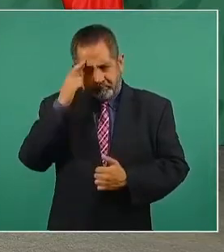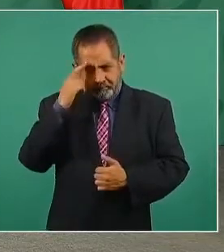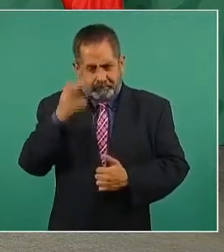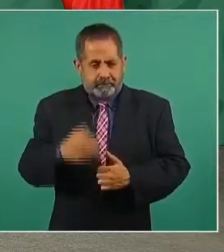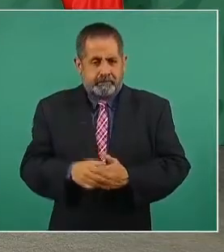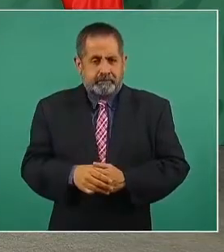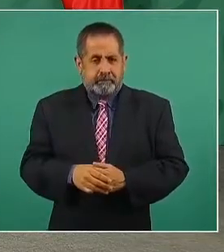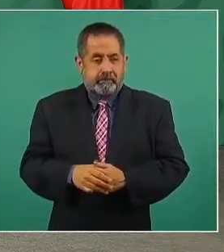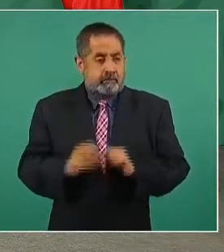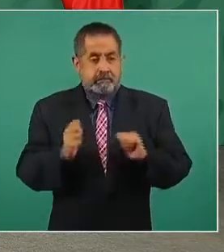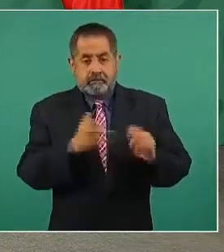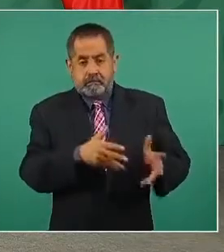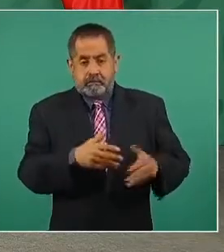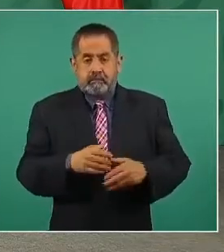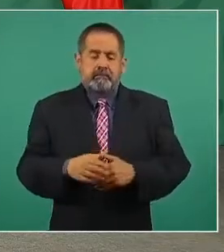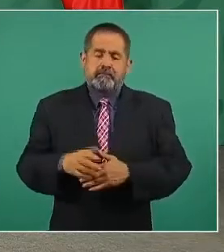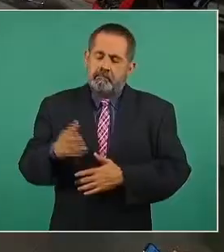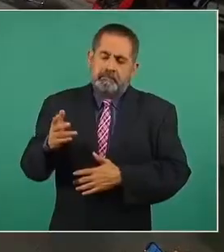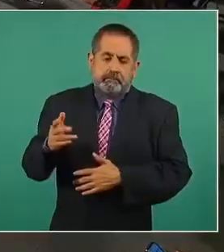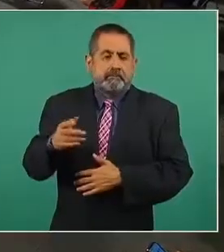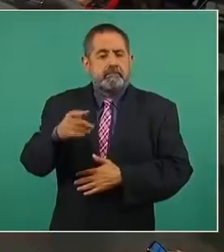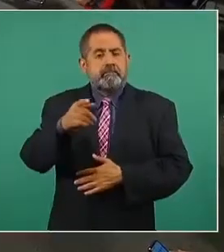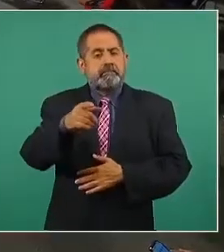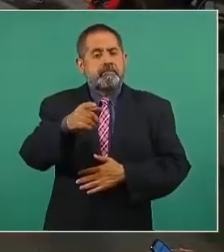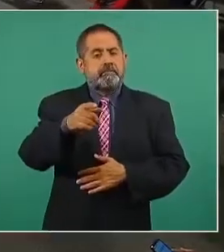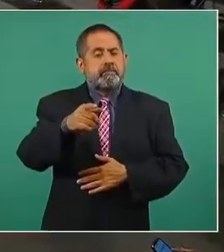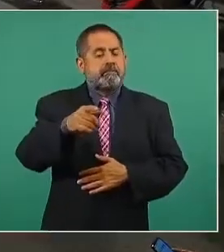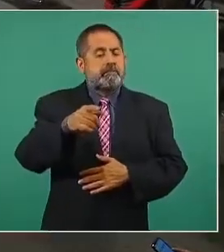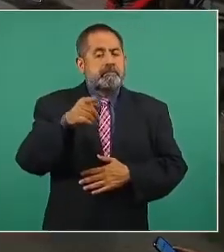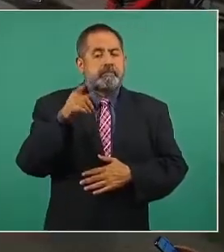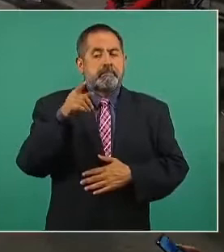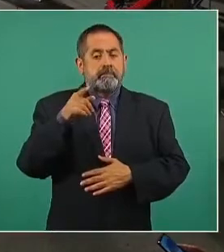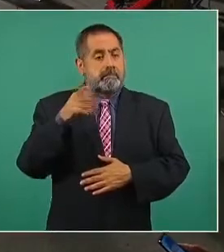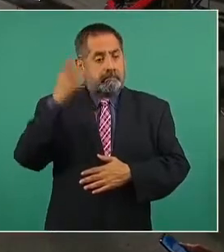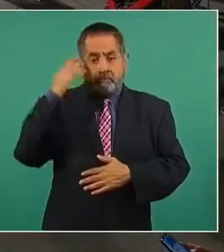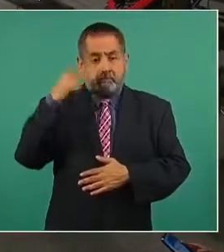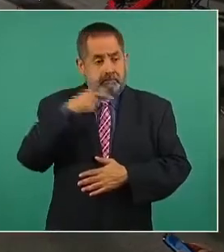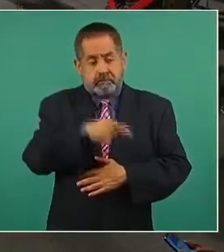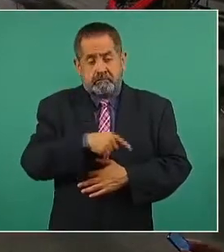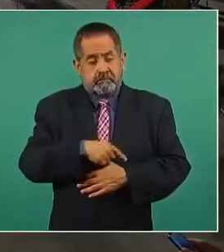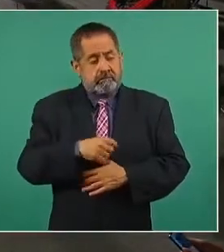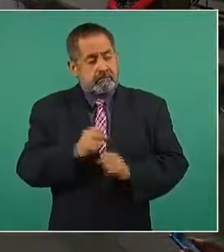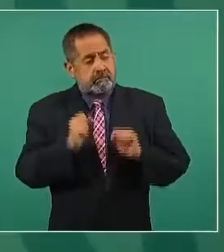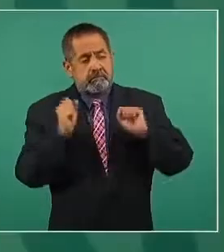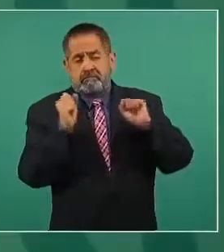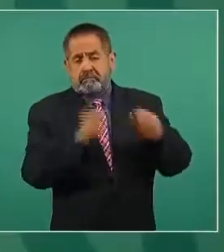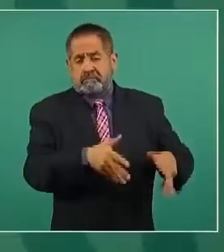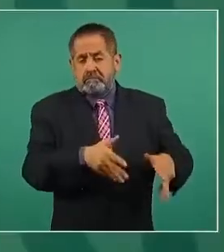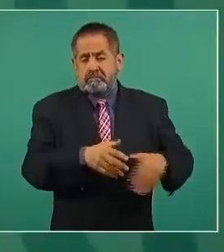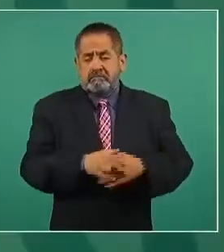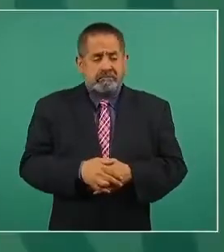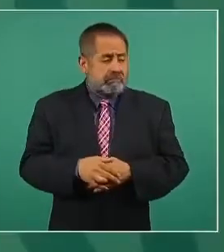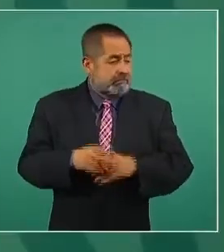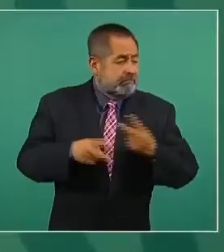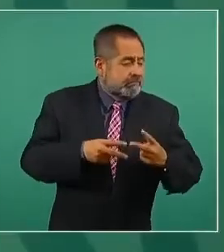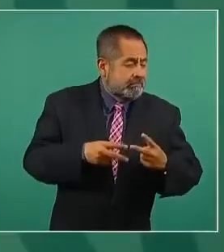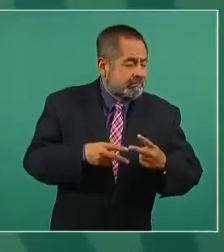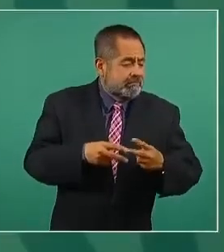Este se dejó abandonado el rescate.